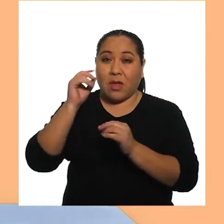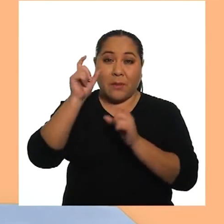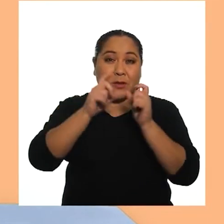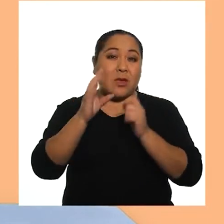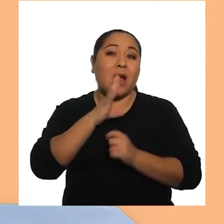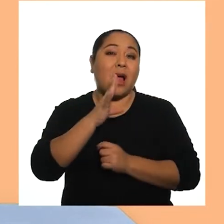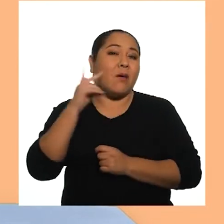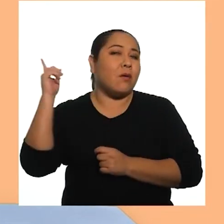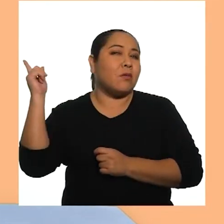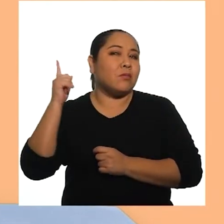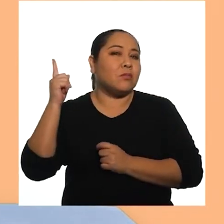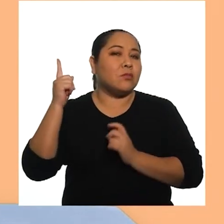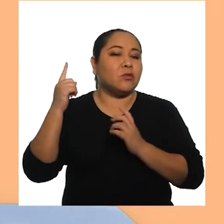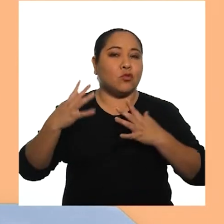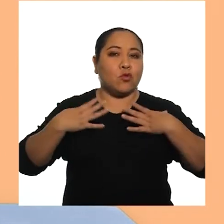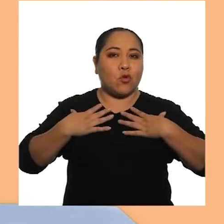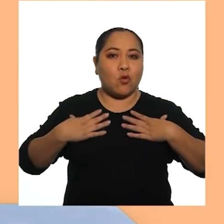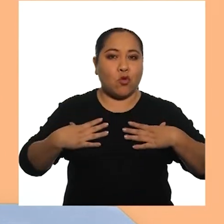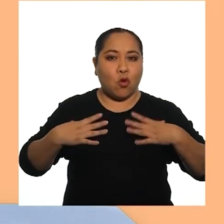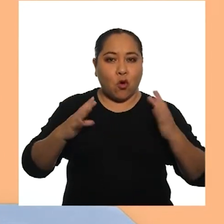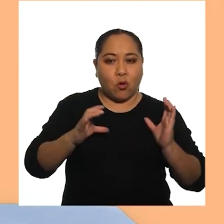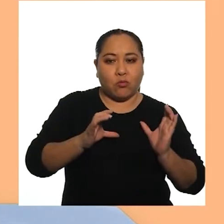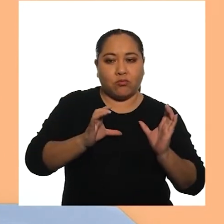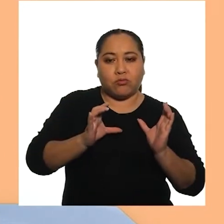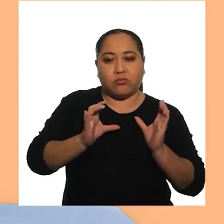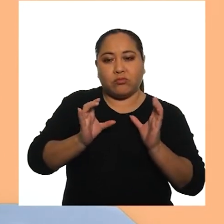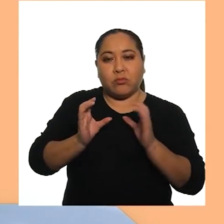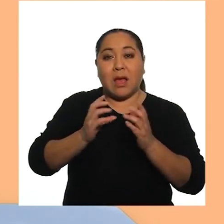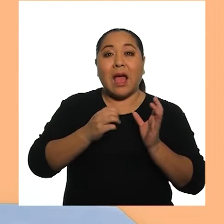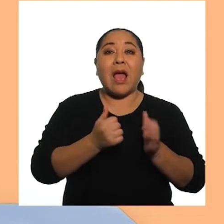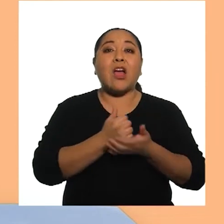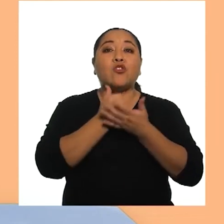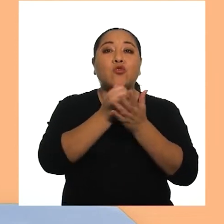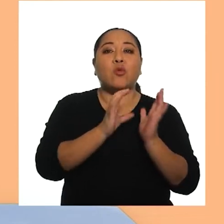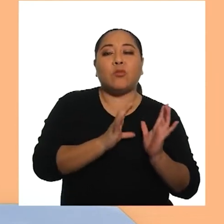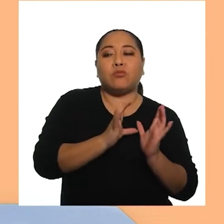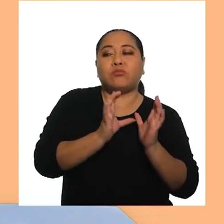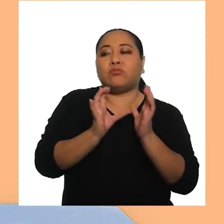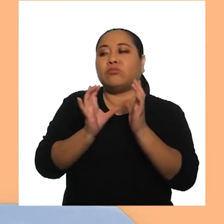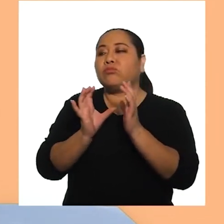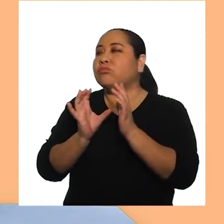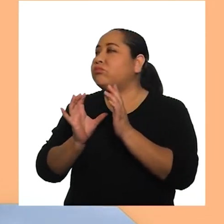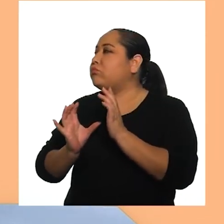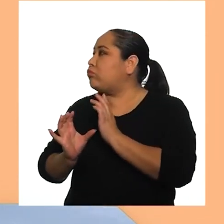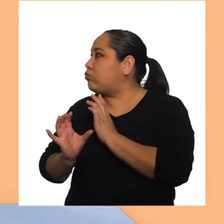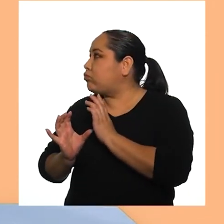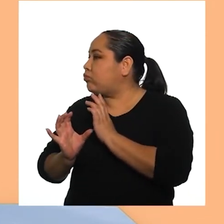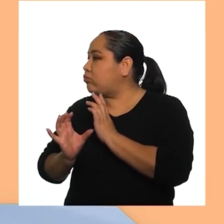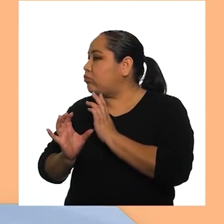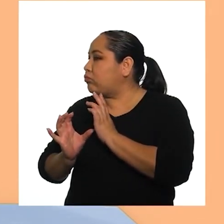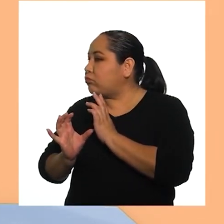le habla desde un costado Sujétalo desde el tronco con suavidad y ayúdale a girar todo el cuerpo